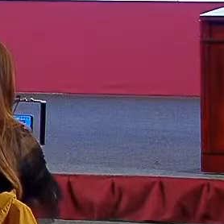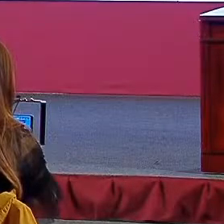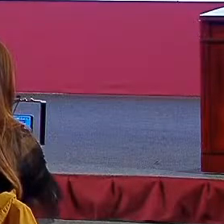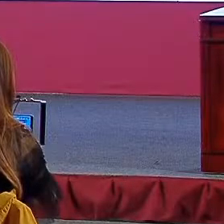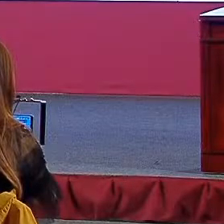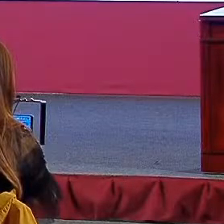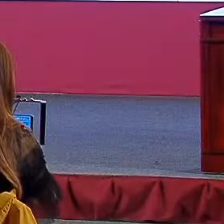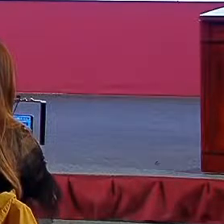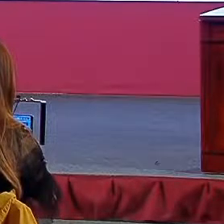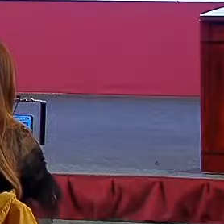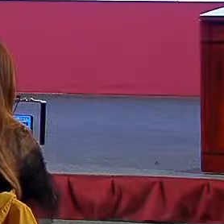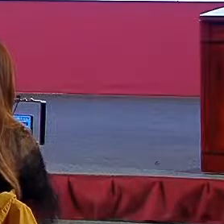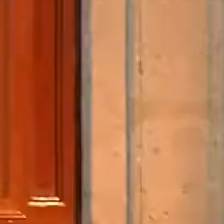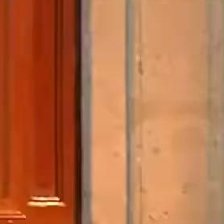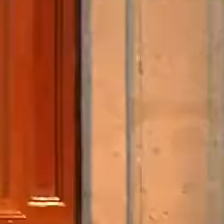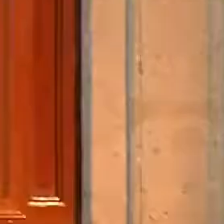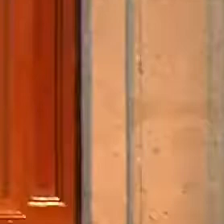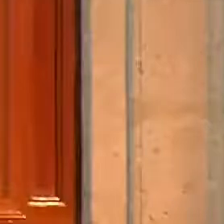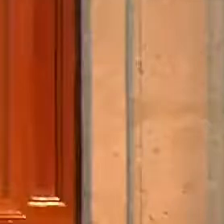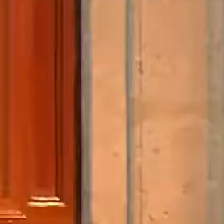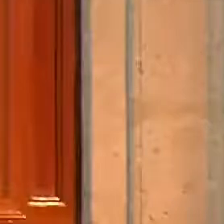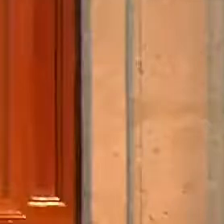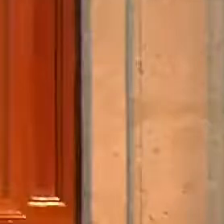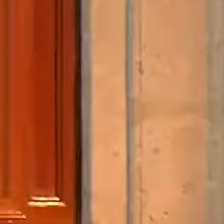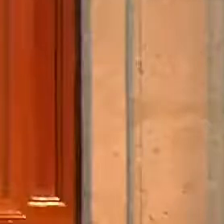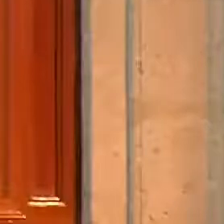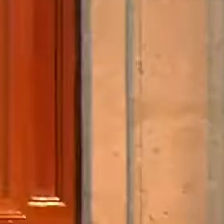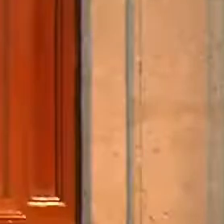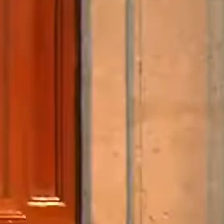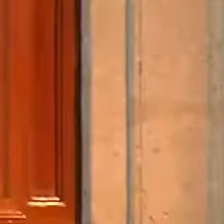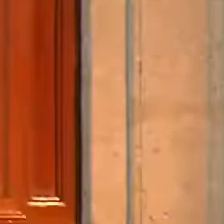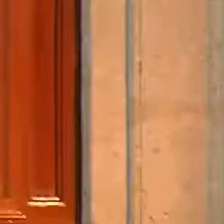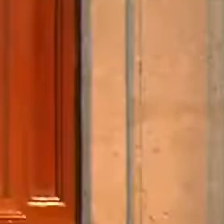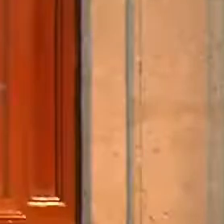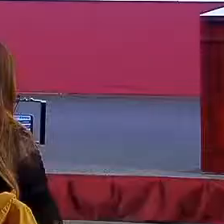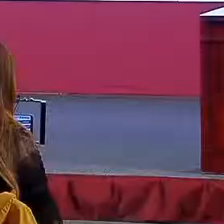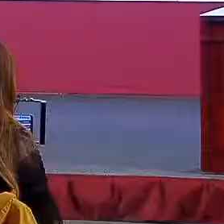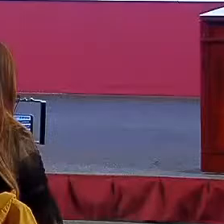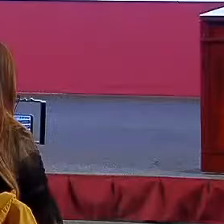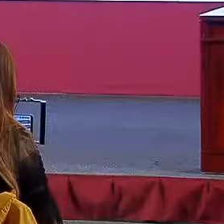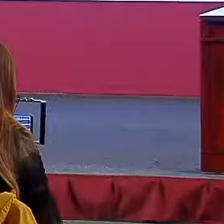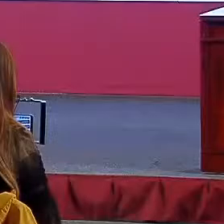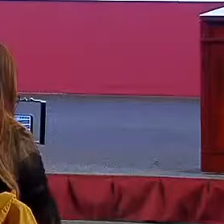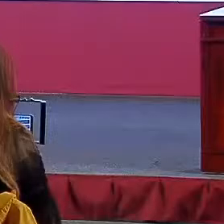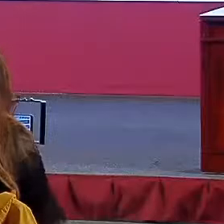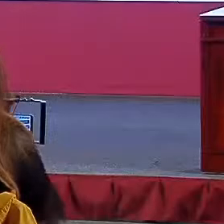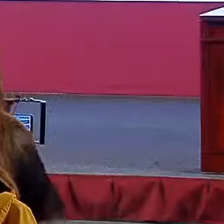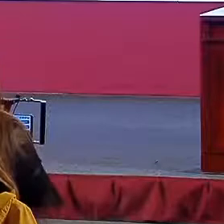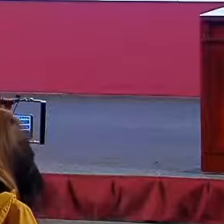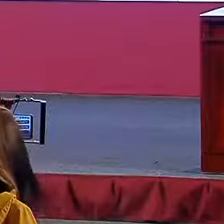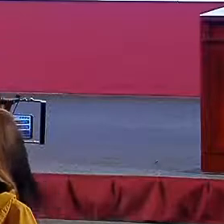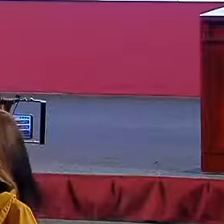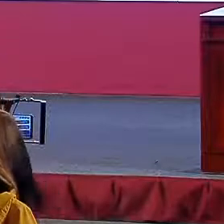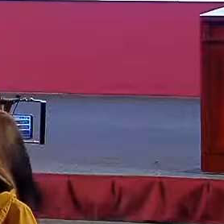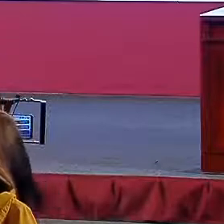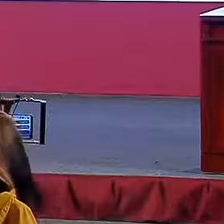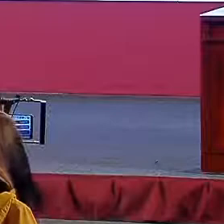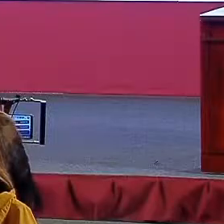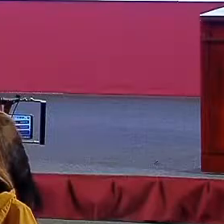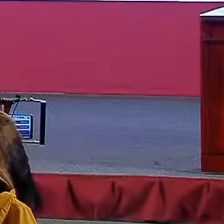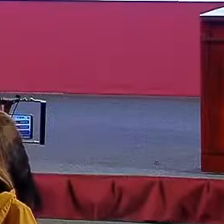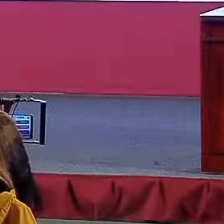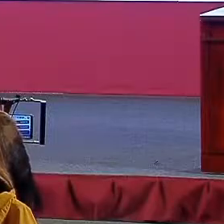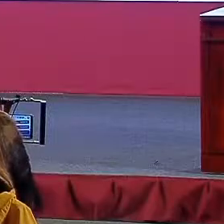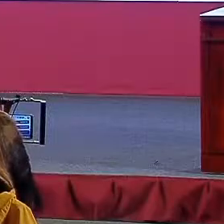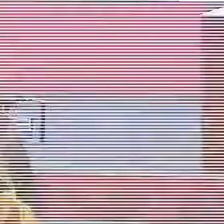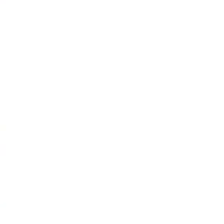mañana se publicará de manera oficial los resultados de las evaluaciones de este grupo de pruebas que se han